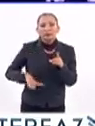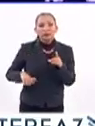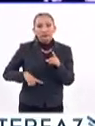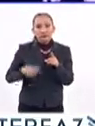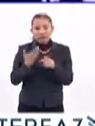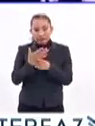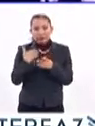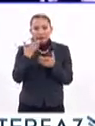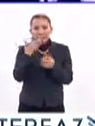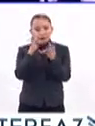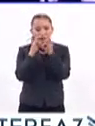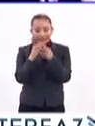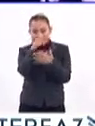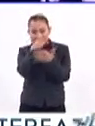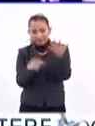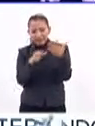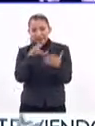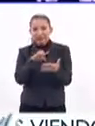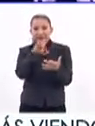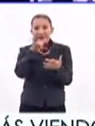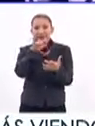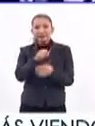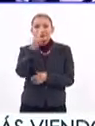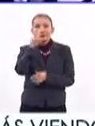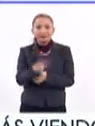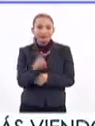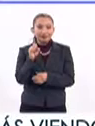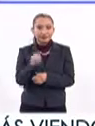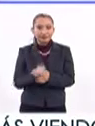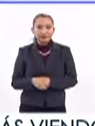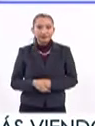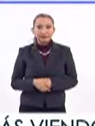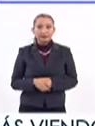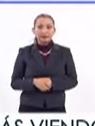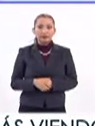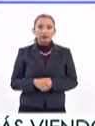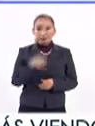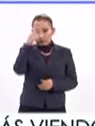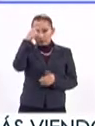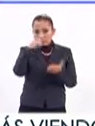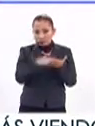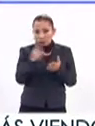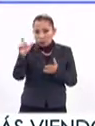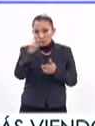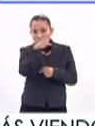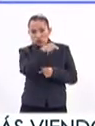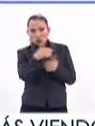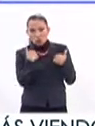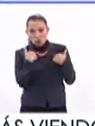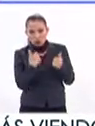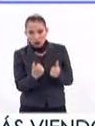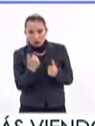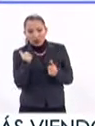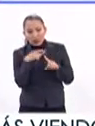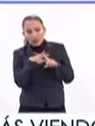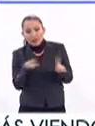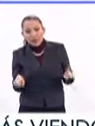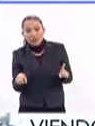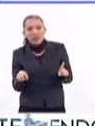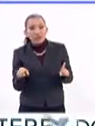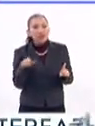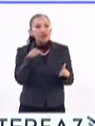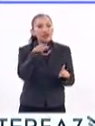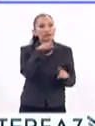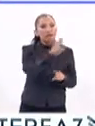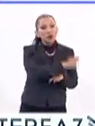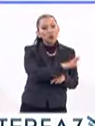Creo que son muy oportunos estos ejes. La verdad es que sí. sea, yo creo que cuando tú entiendes la diferencia entre